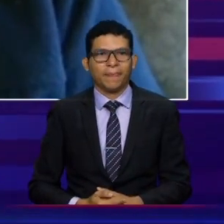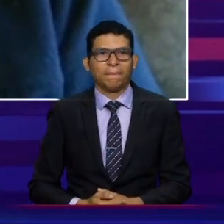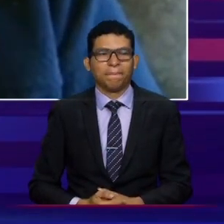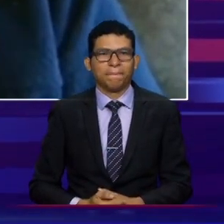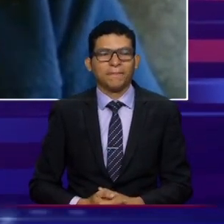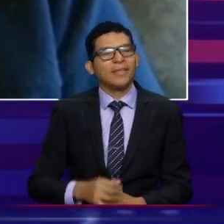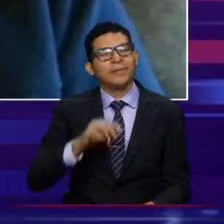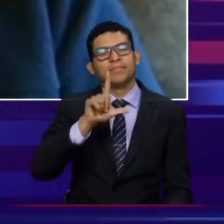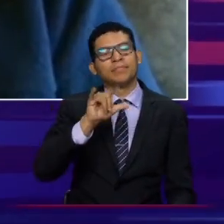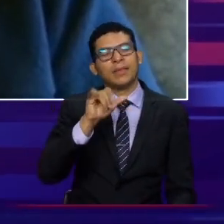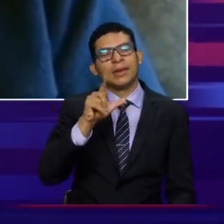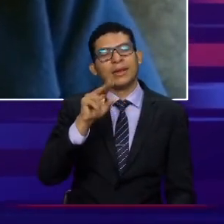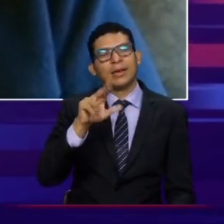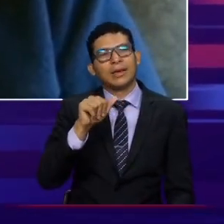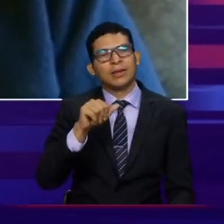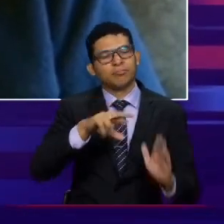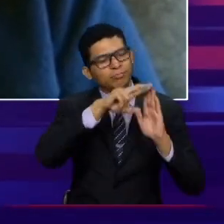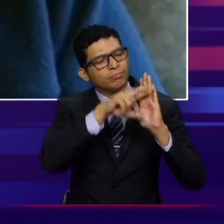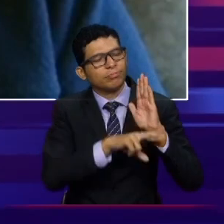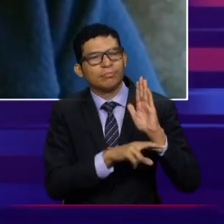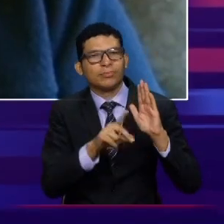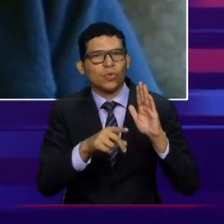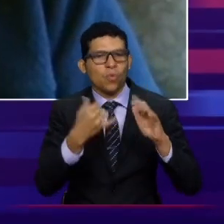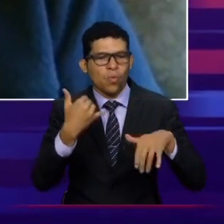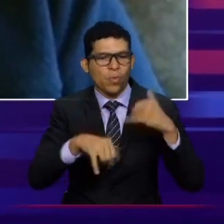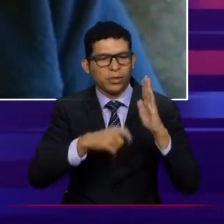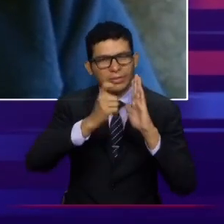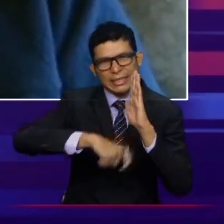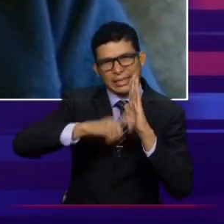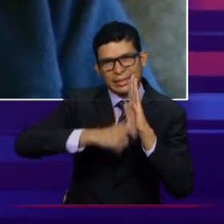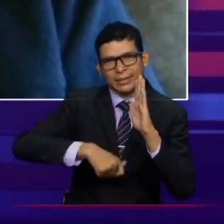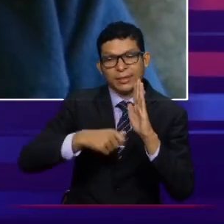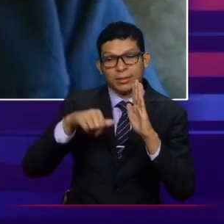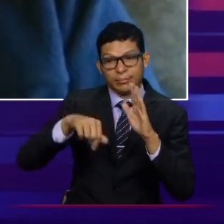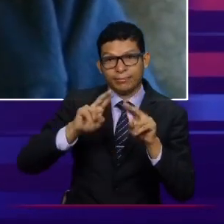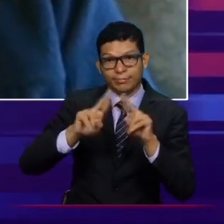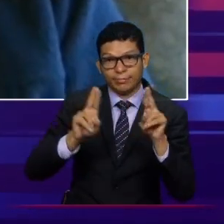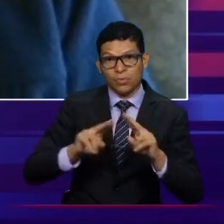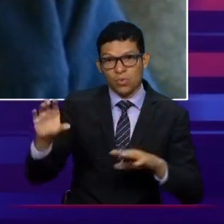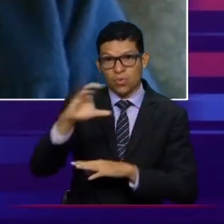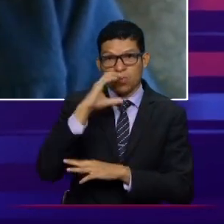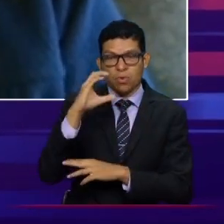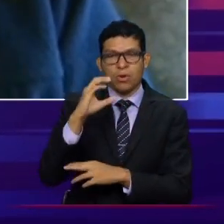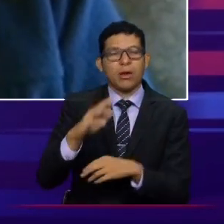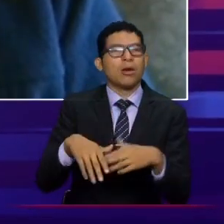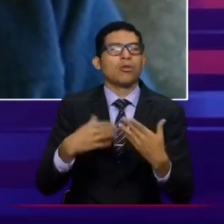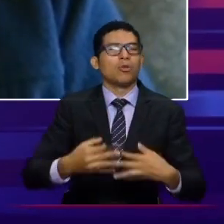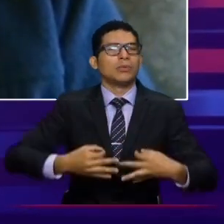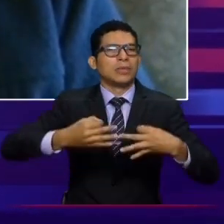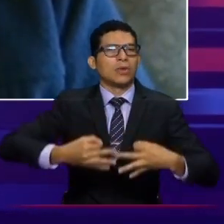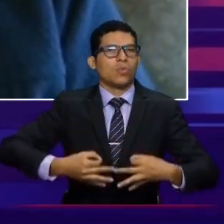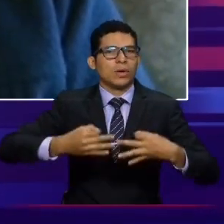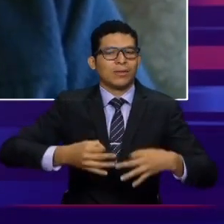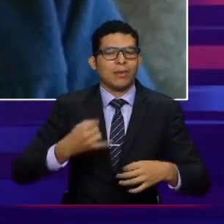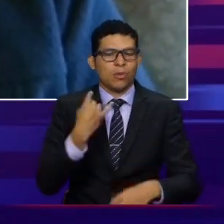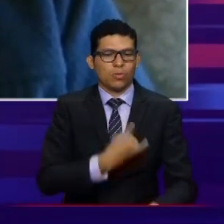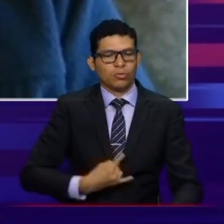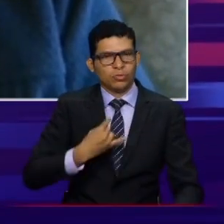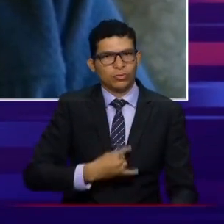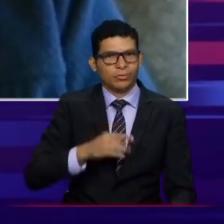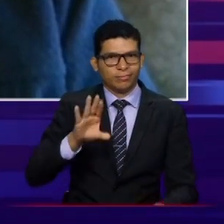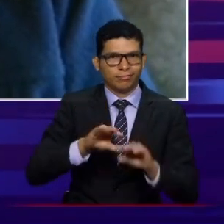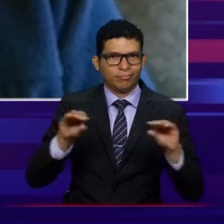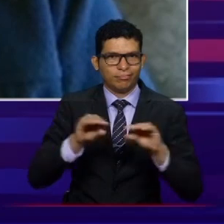Liliana, ¿cómo funciona la regulación de los juegos y apuestas online en Colombia? ¿Y cómo se garantiza la seguridad de los usuarios en estas